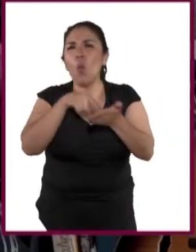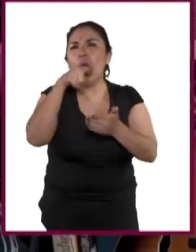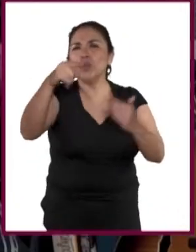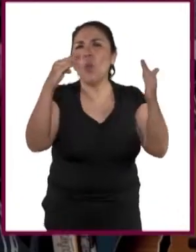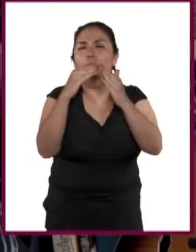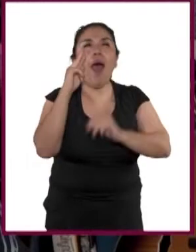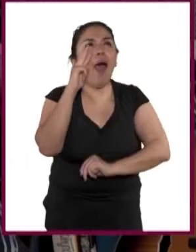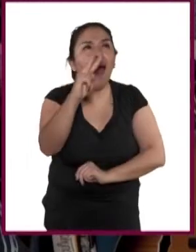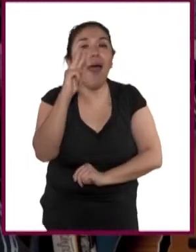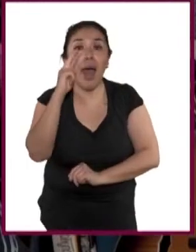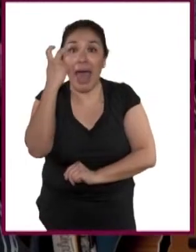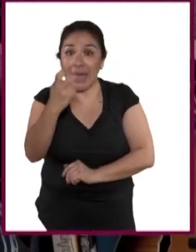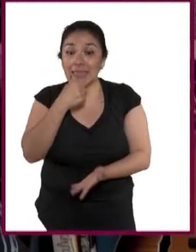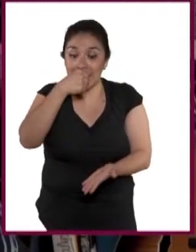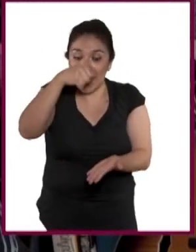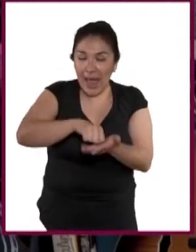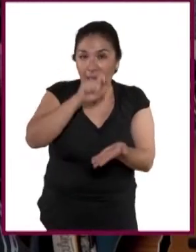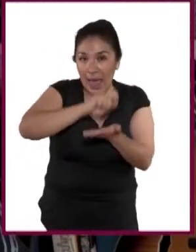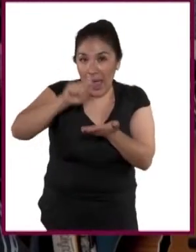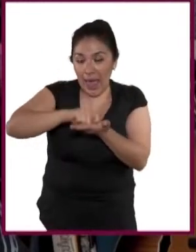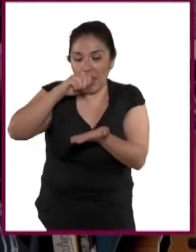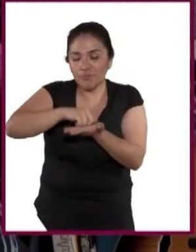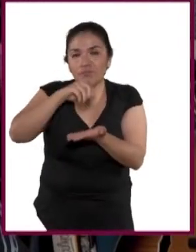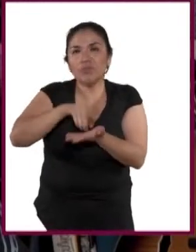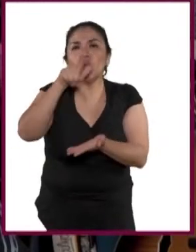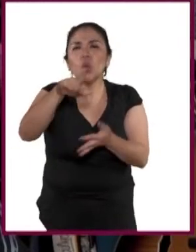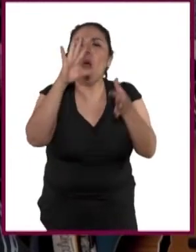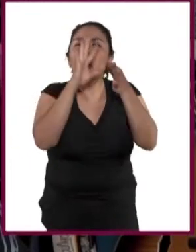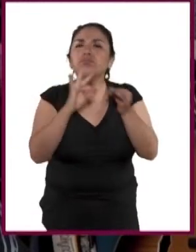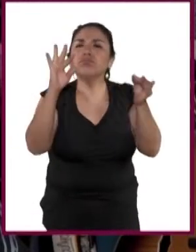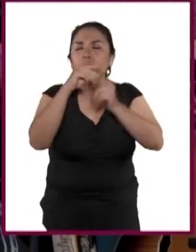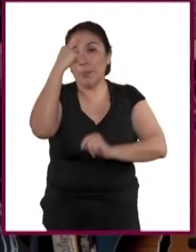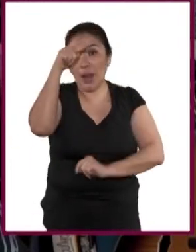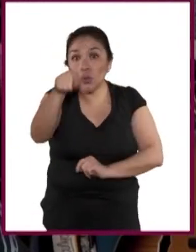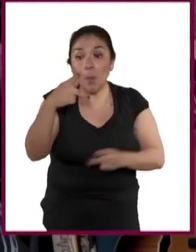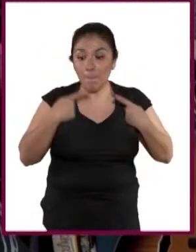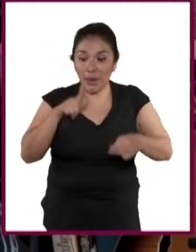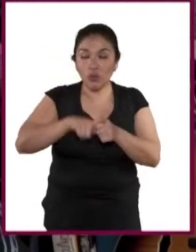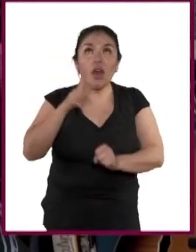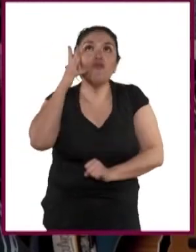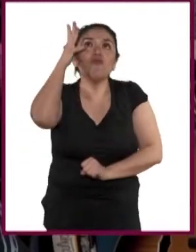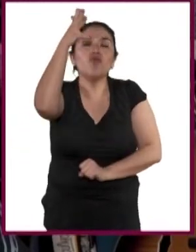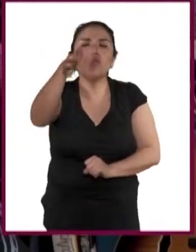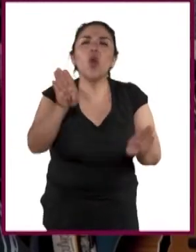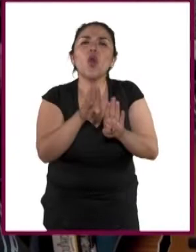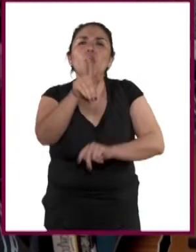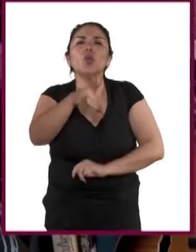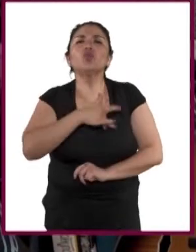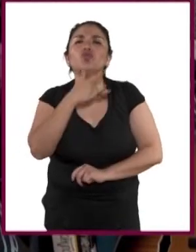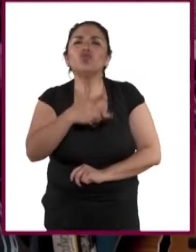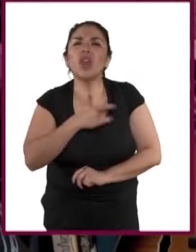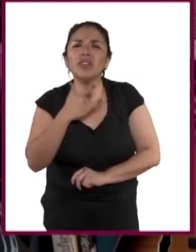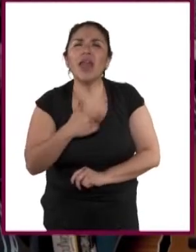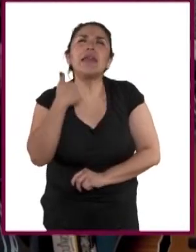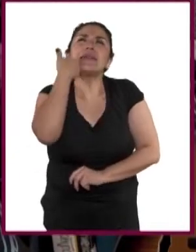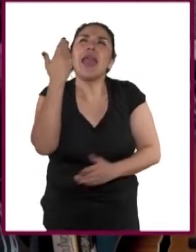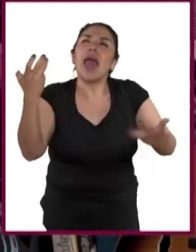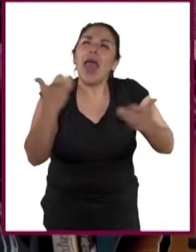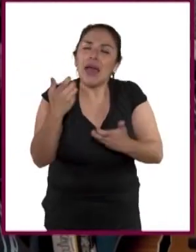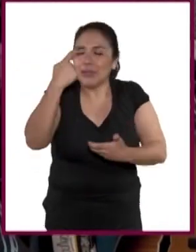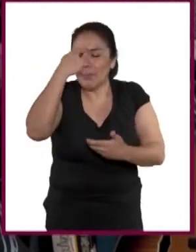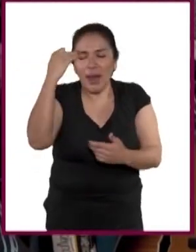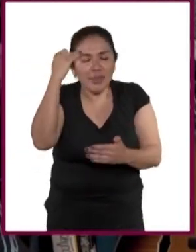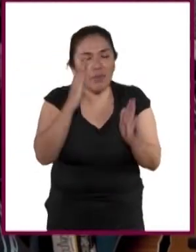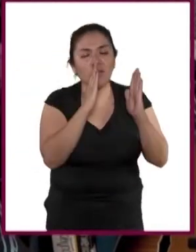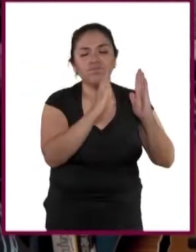tu casa. En esas cartas o notas tenemos que contarle a nuestro yo del futuro cómo nos sentimos, qué nos gustaría lograr en